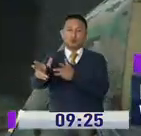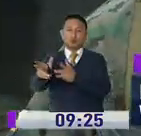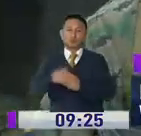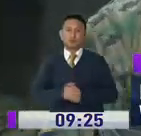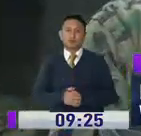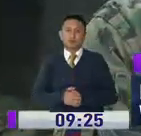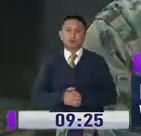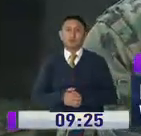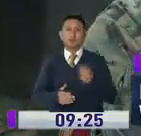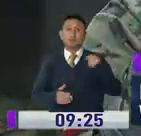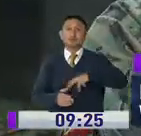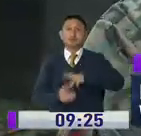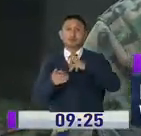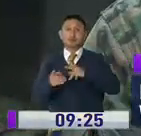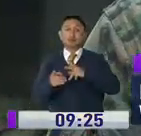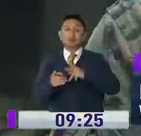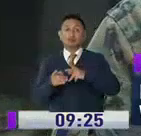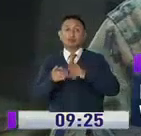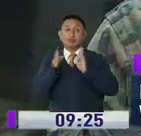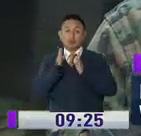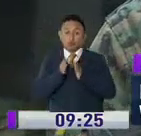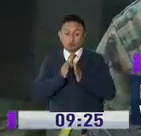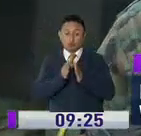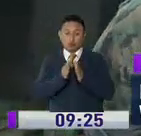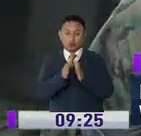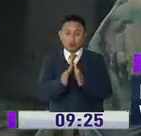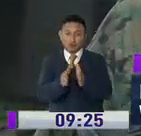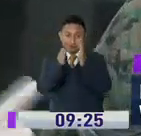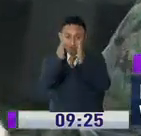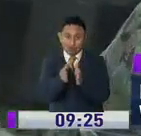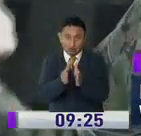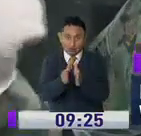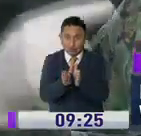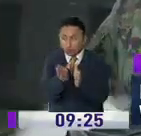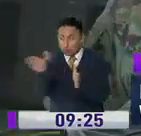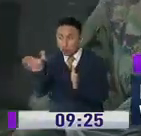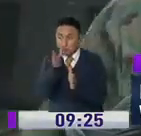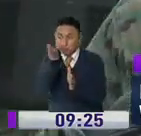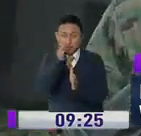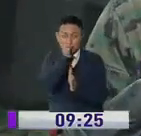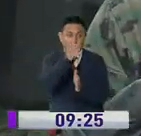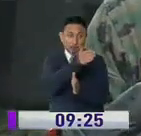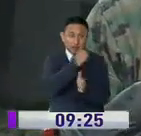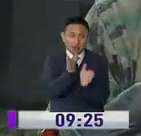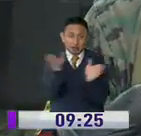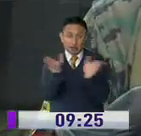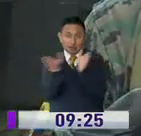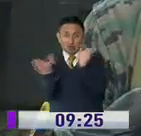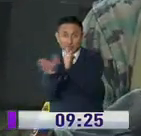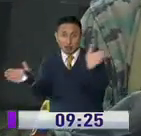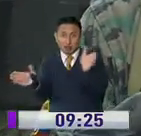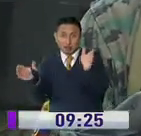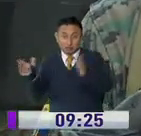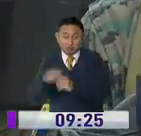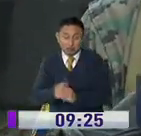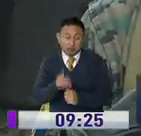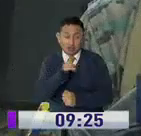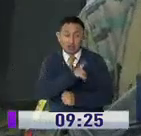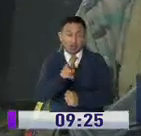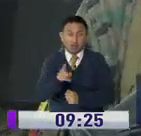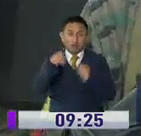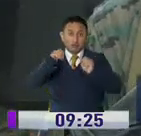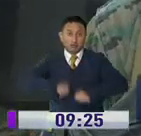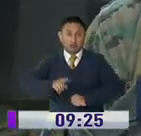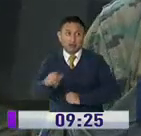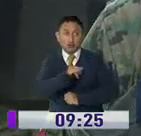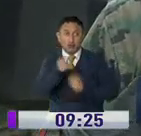Inicialmente nosotros vamos a salir en una dirección, posterior se distribuyen, cogen los diferentes circuitos, sectores de responsabilidad y van